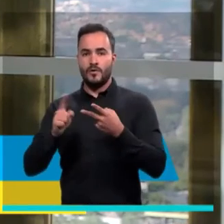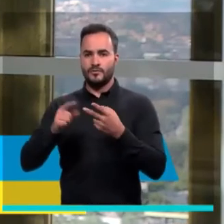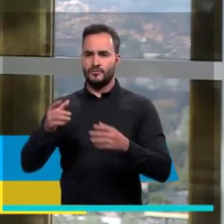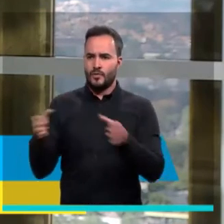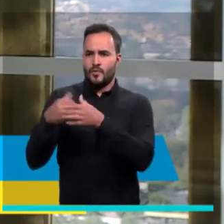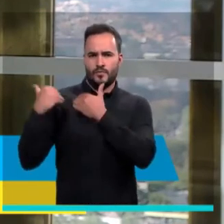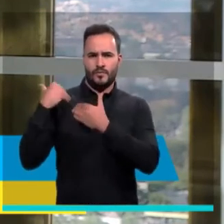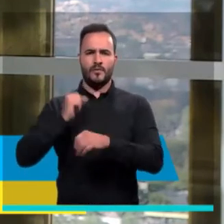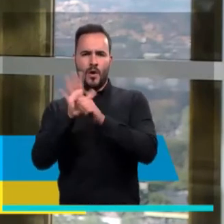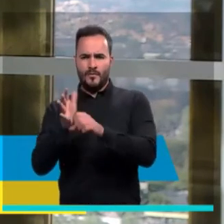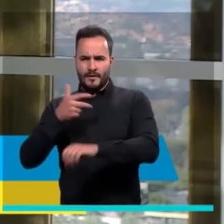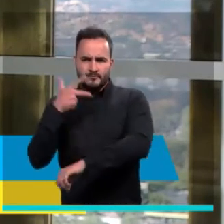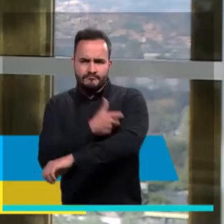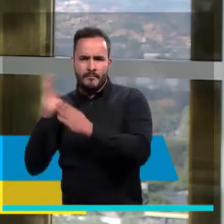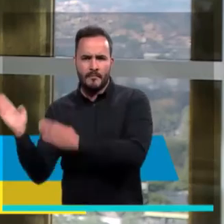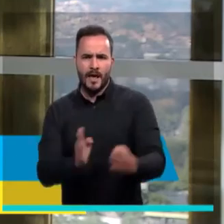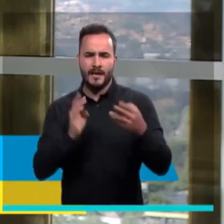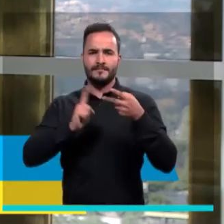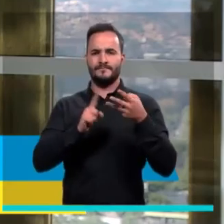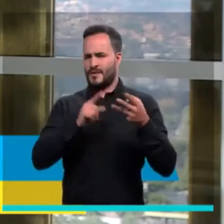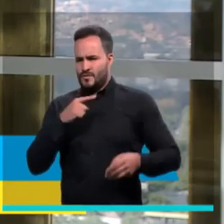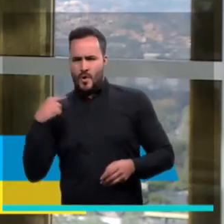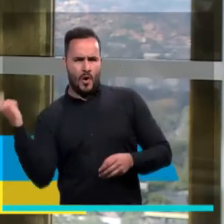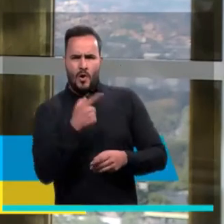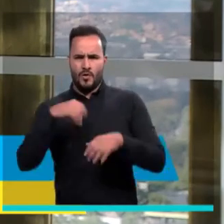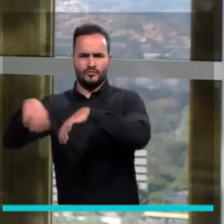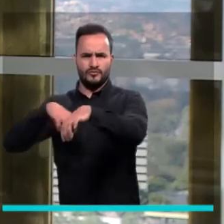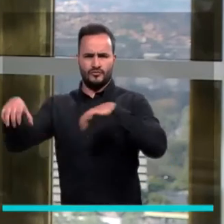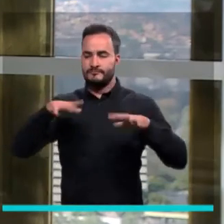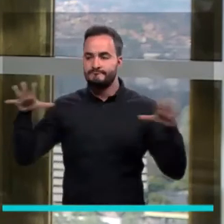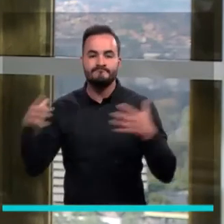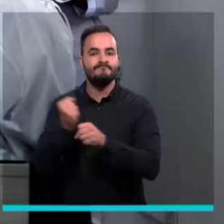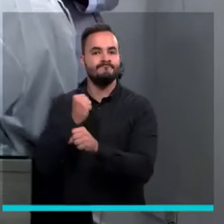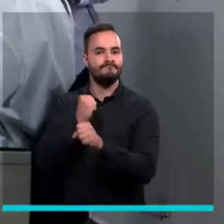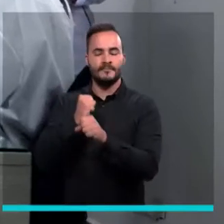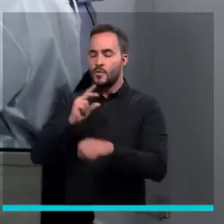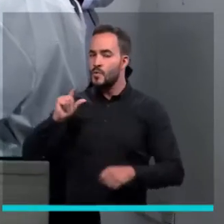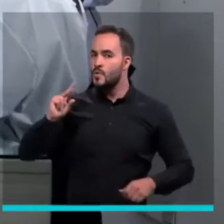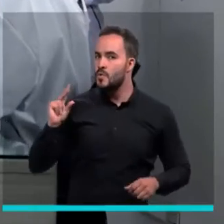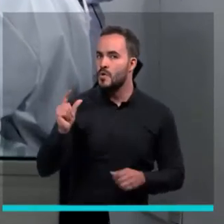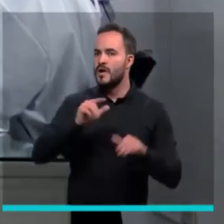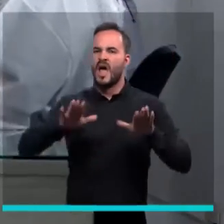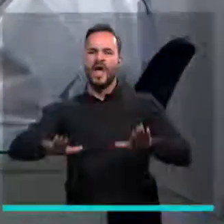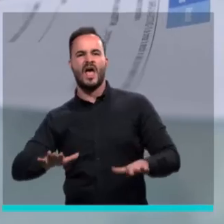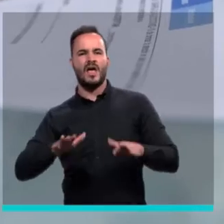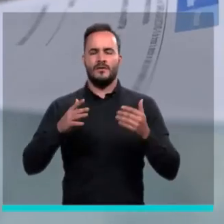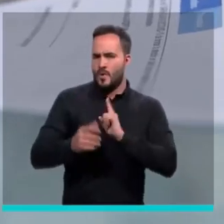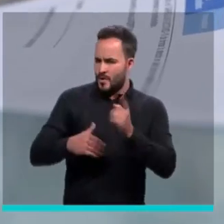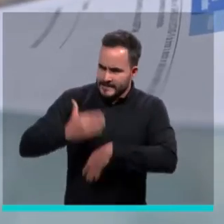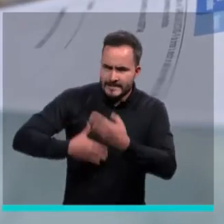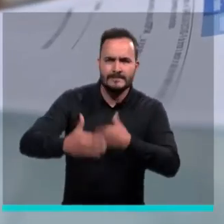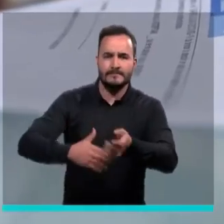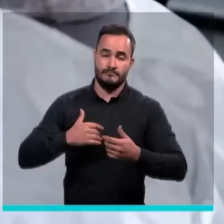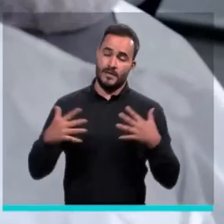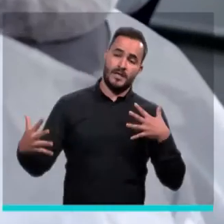la Gerencia para la Vacuna de COVID y toda la administración municipal, hemos estado trabajando incansablemente y claro, trabajando también de